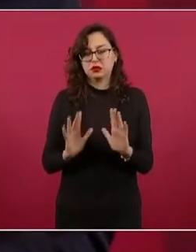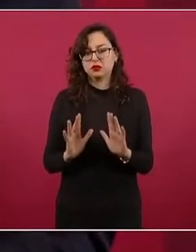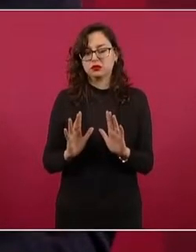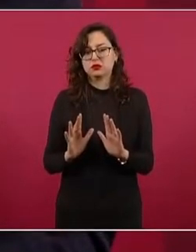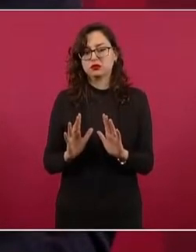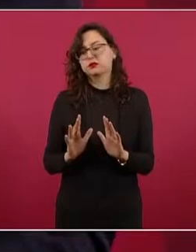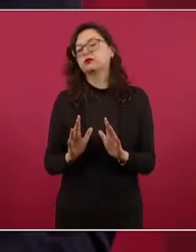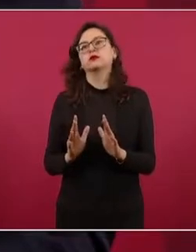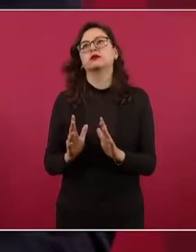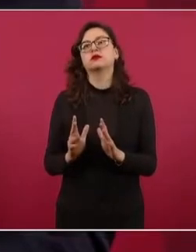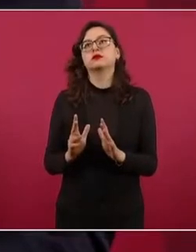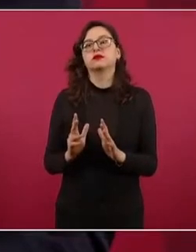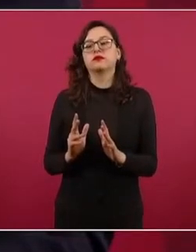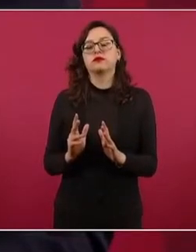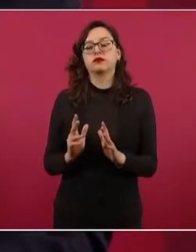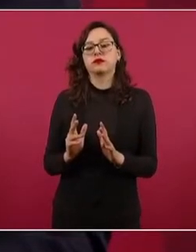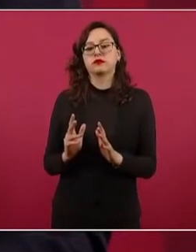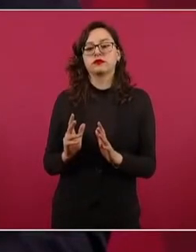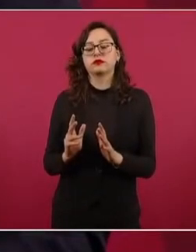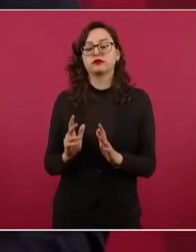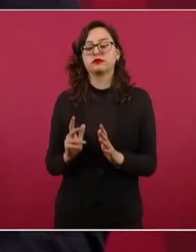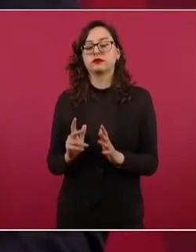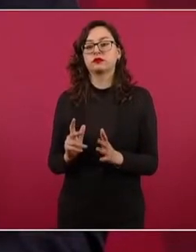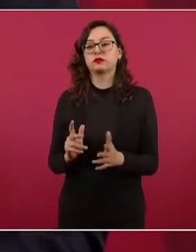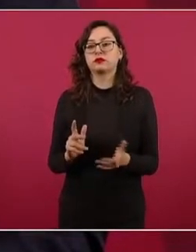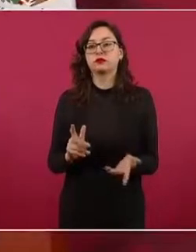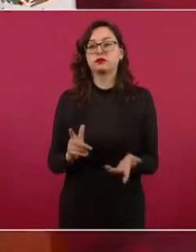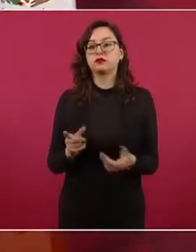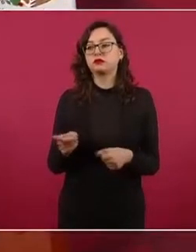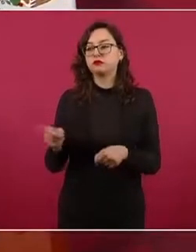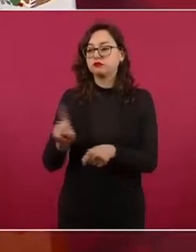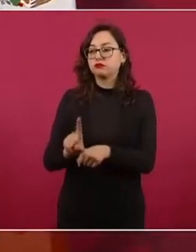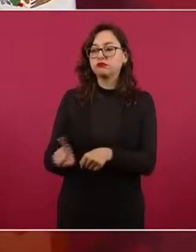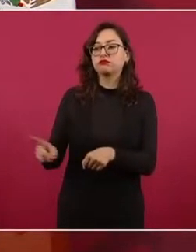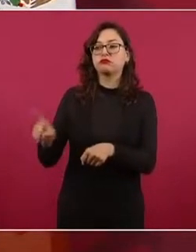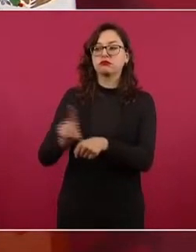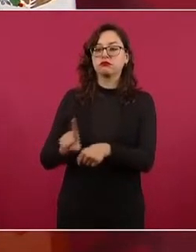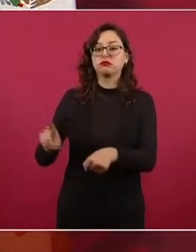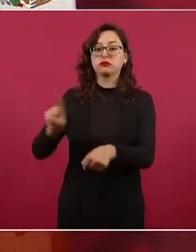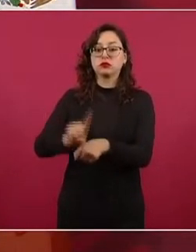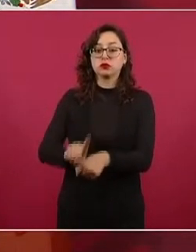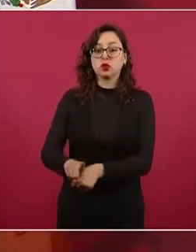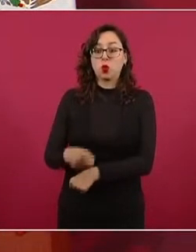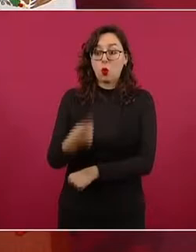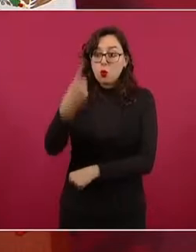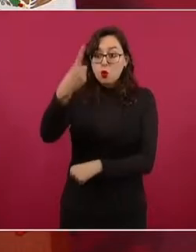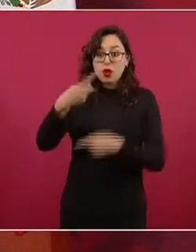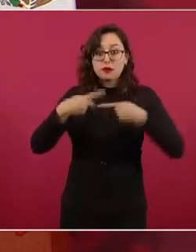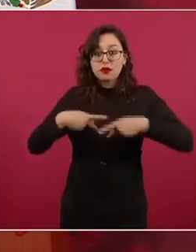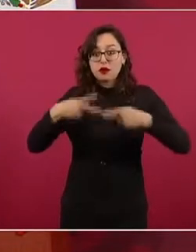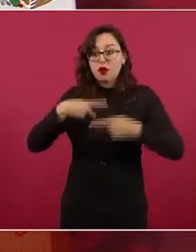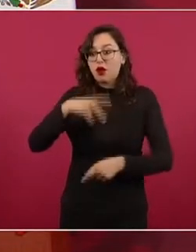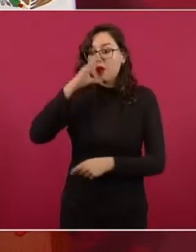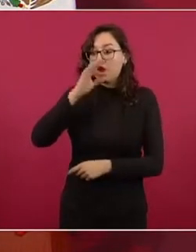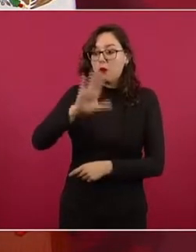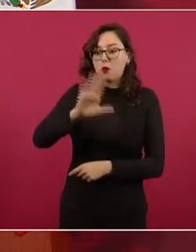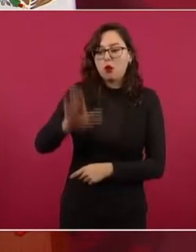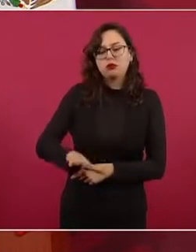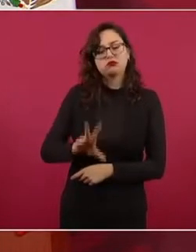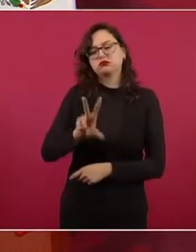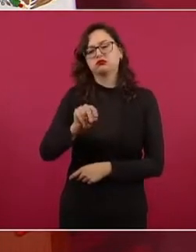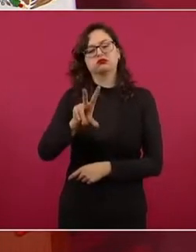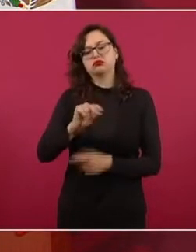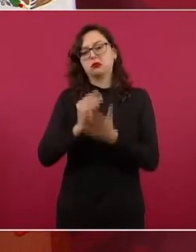Estamos hablando, no llega a un fallecido por día, claro que nos